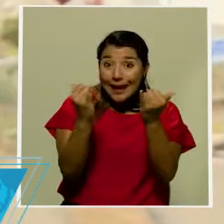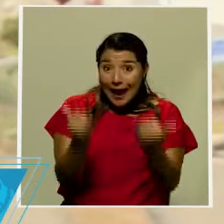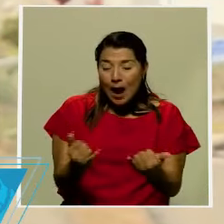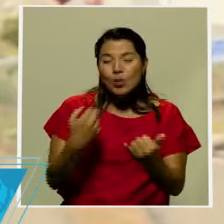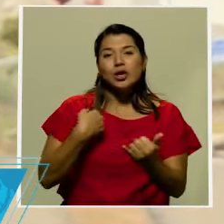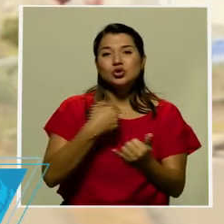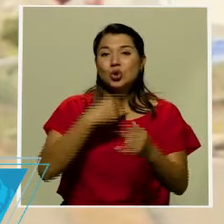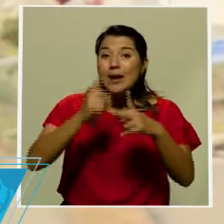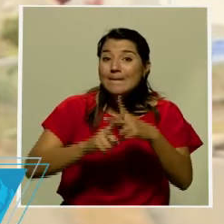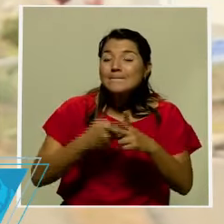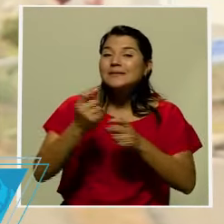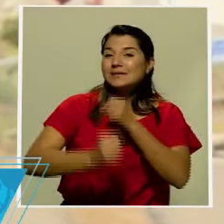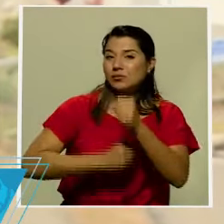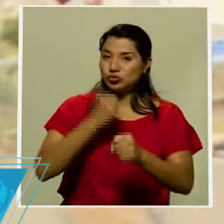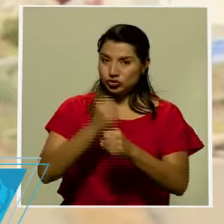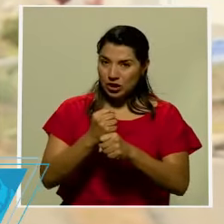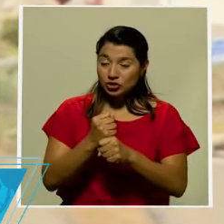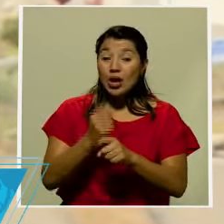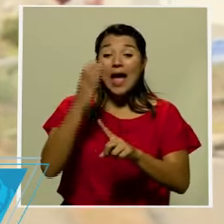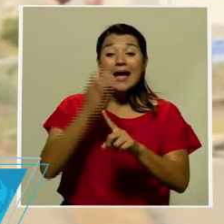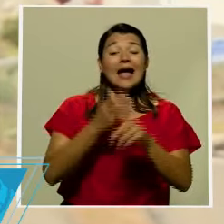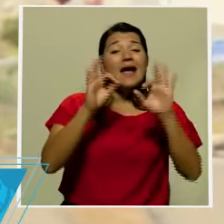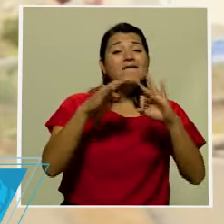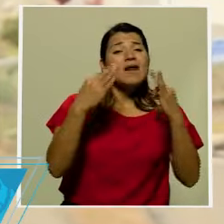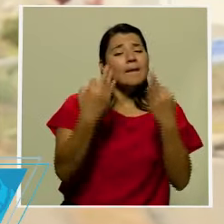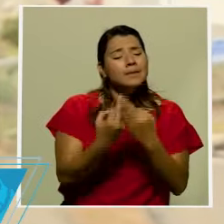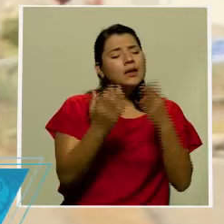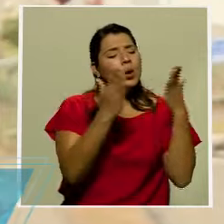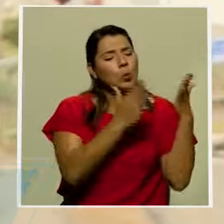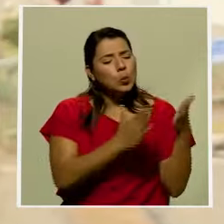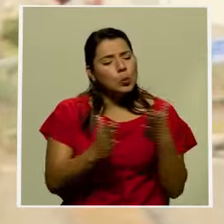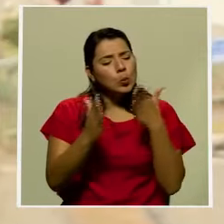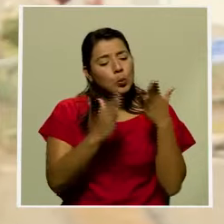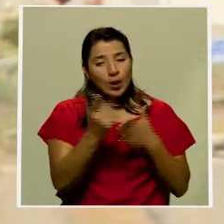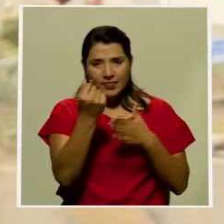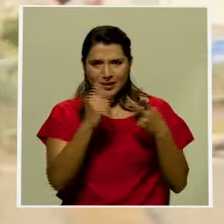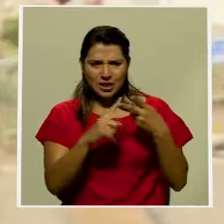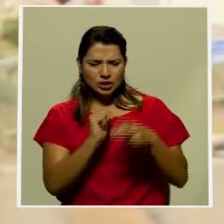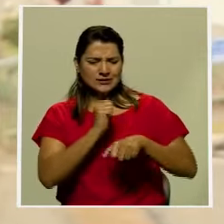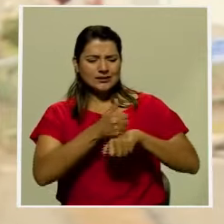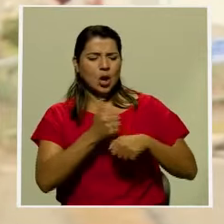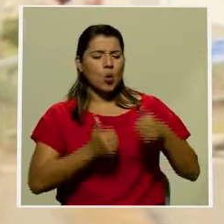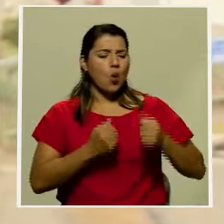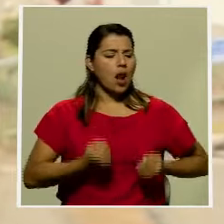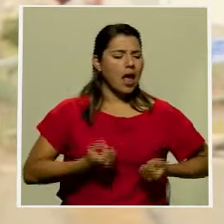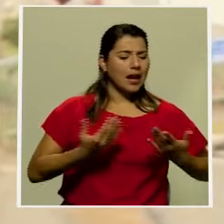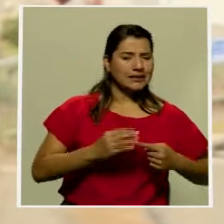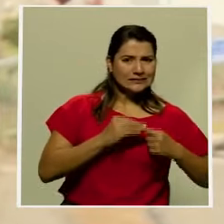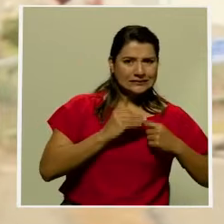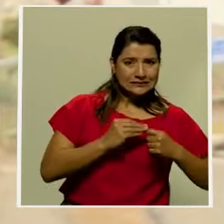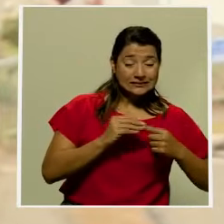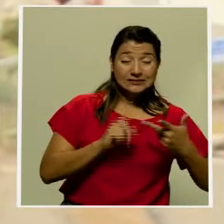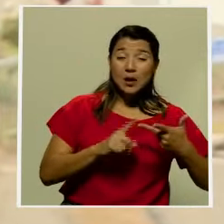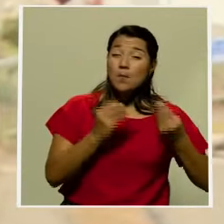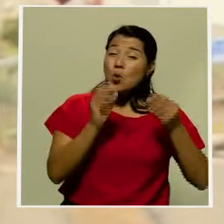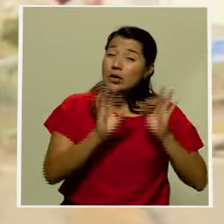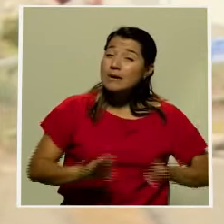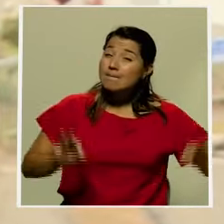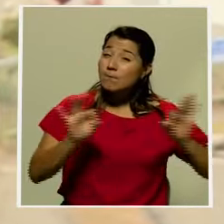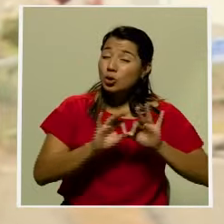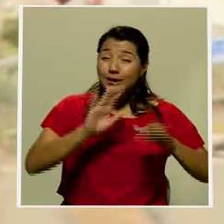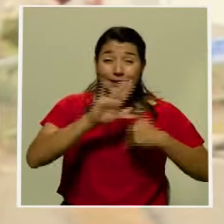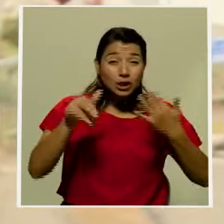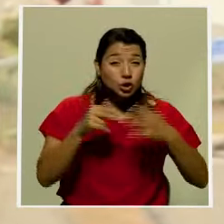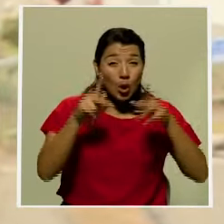empezando el año que las familias se organicen, establezcan todos sus ingresos, todos sus gastos. Es importante que todos los miembros de la familia